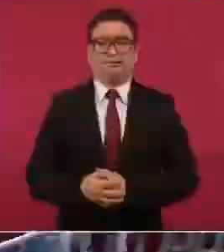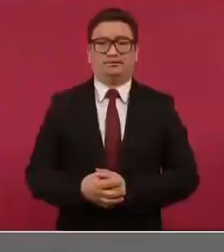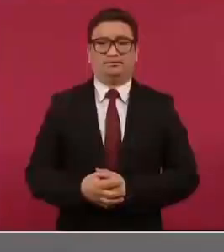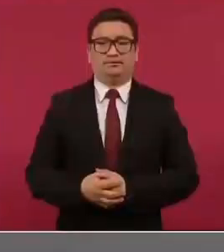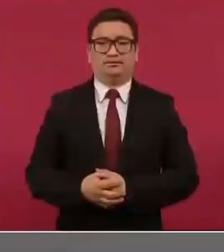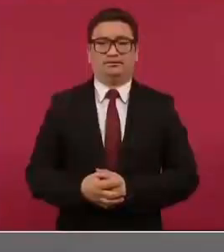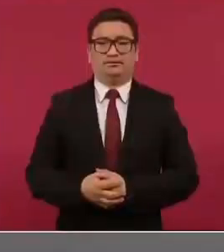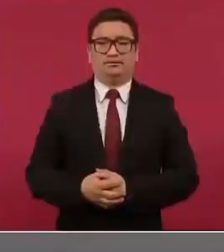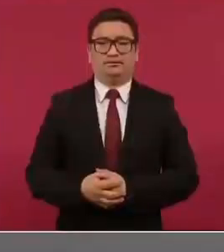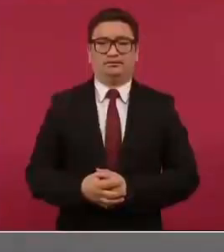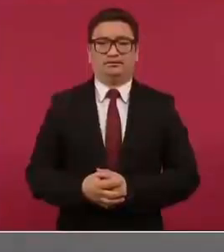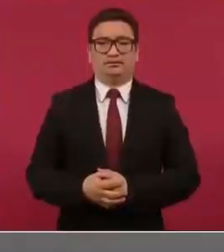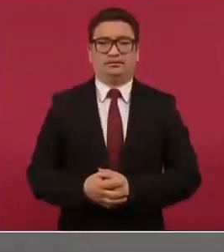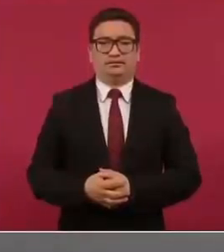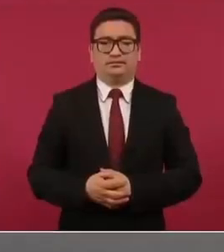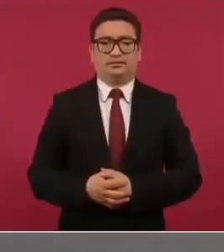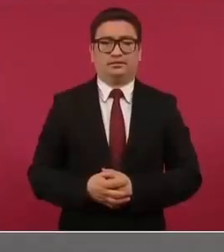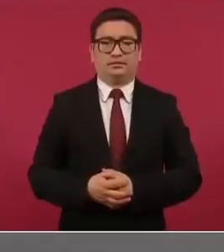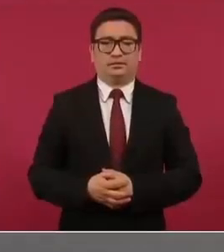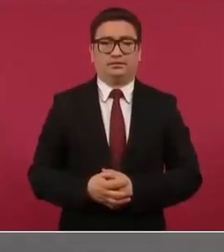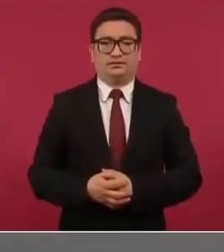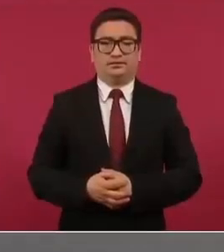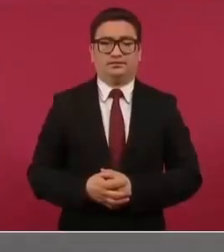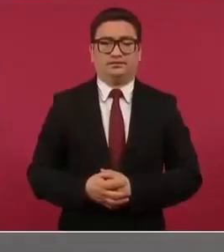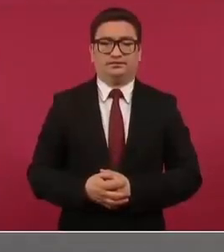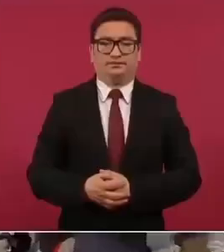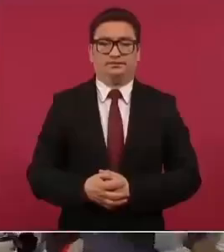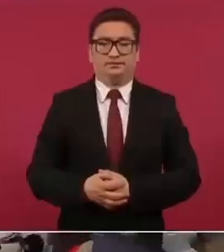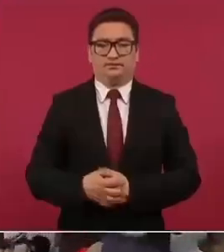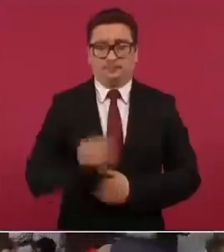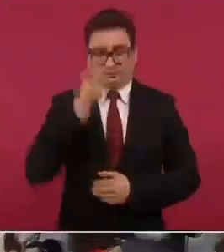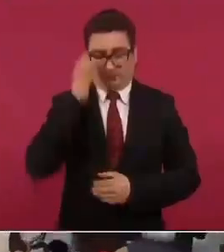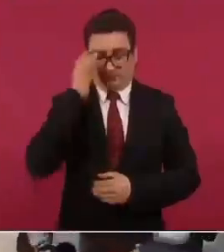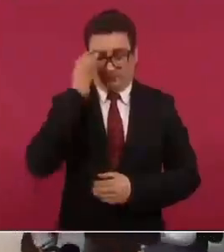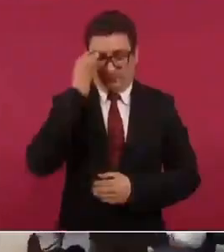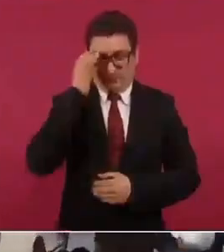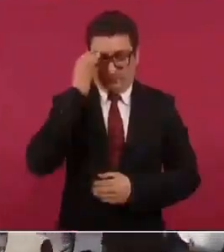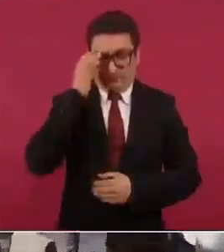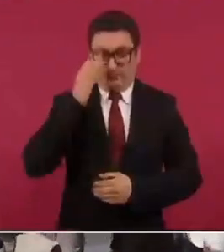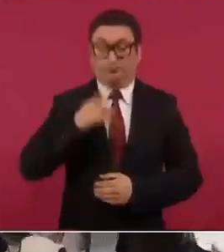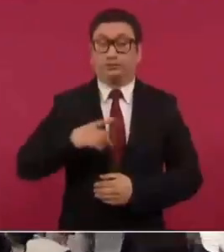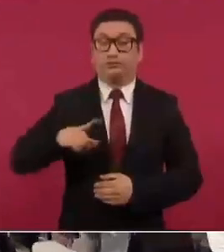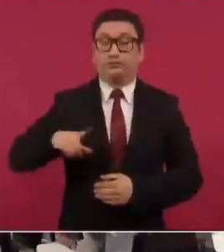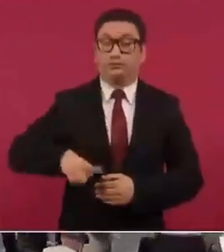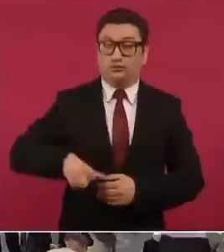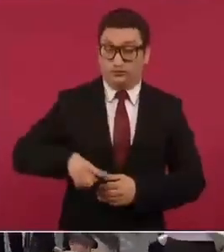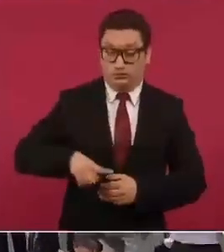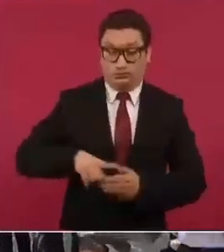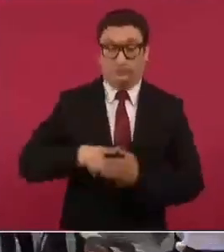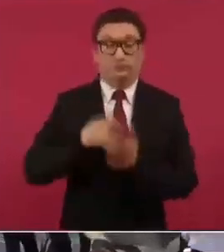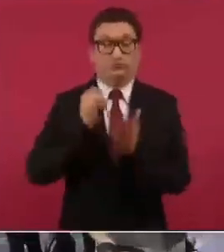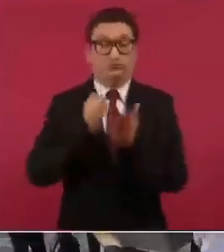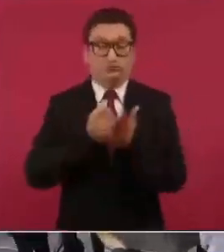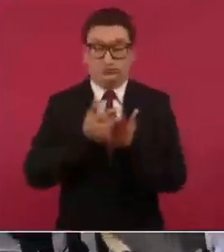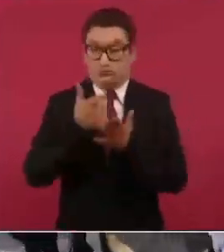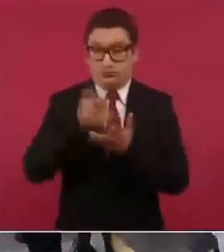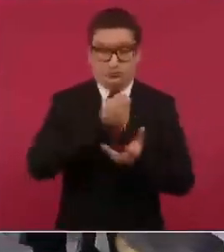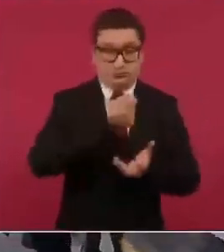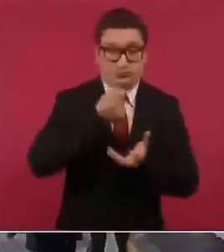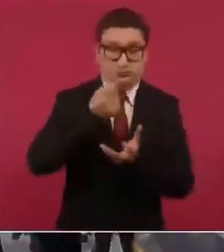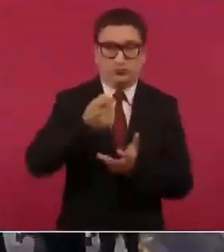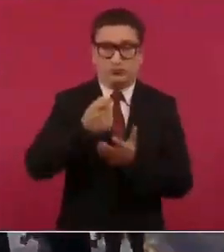el presupuesto público ha aumentado de